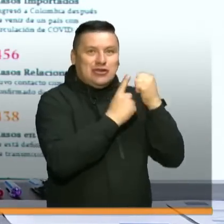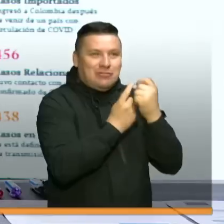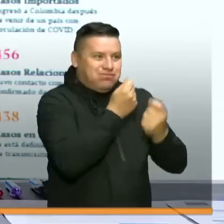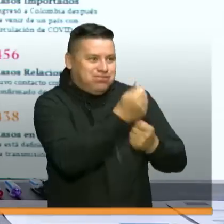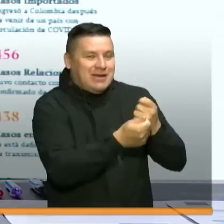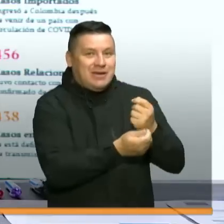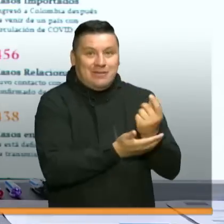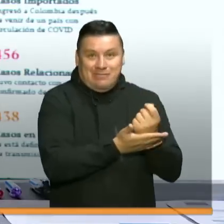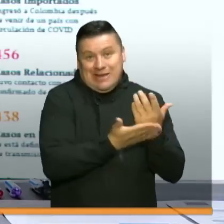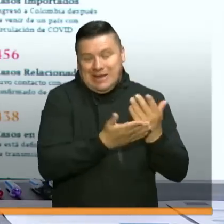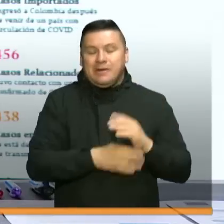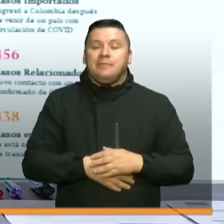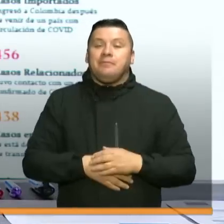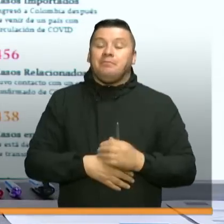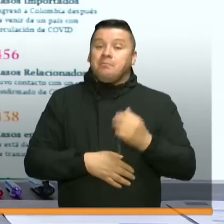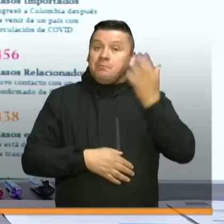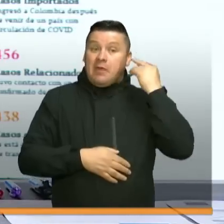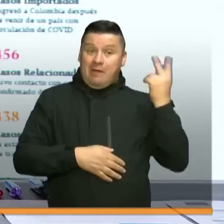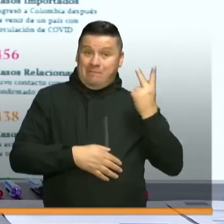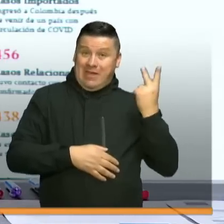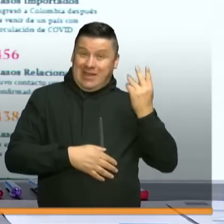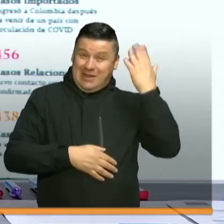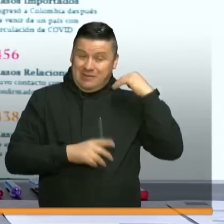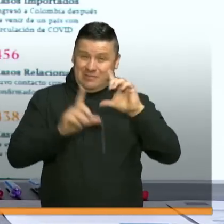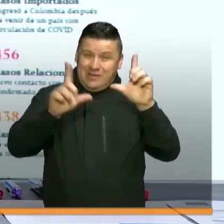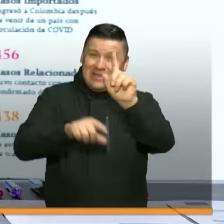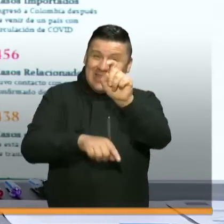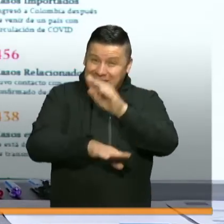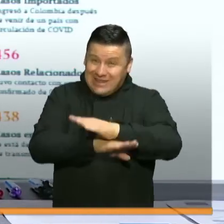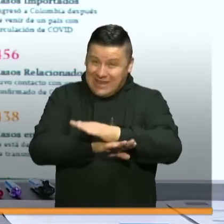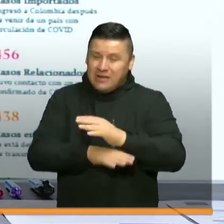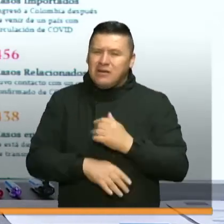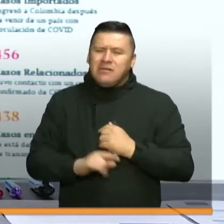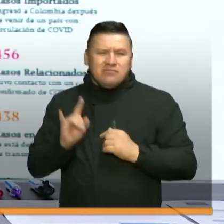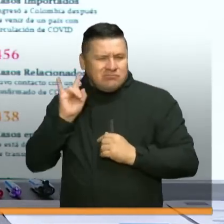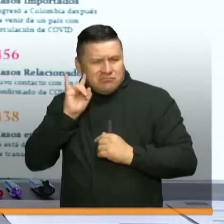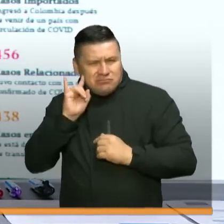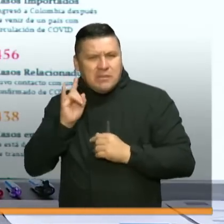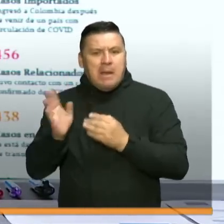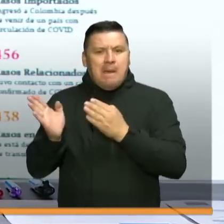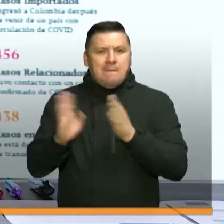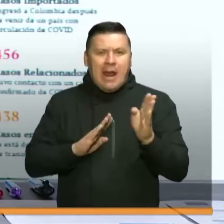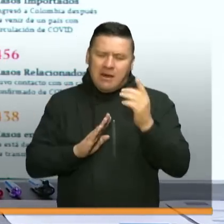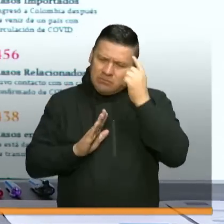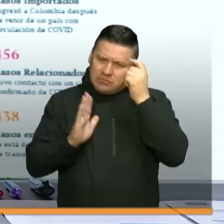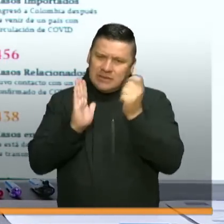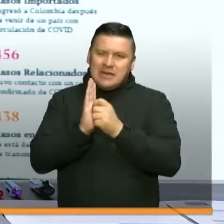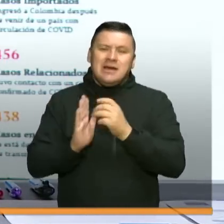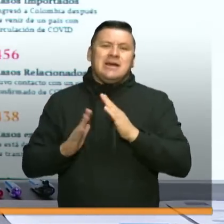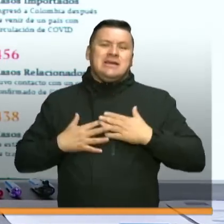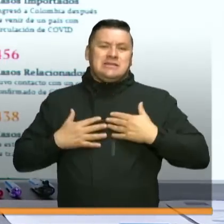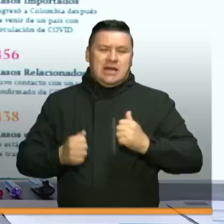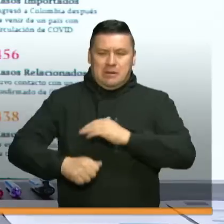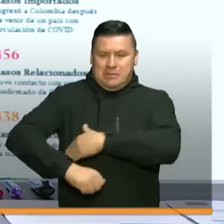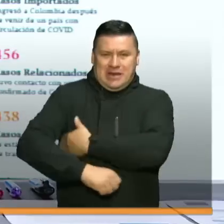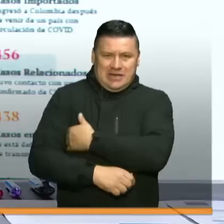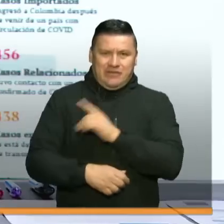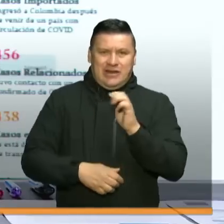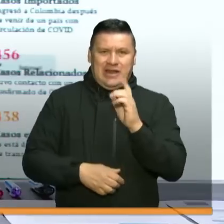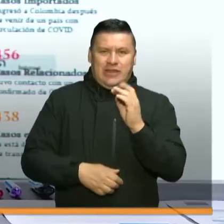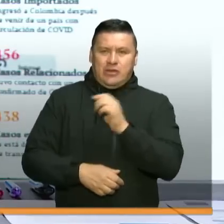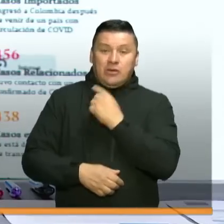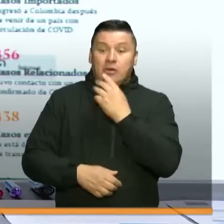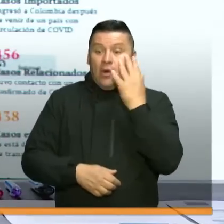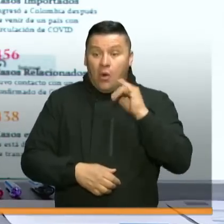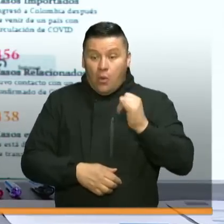El viernes pasado, en el programa que teníamos a las 6 de la tarde, escuchábamos el plan de contingencia en salud del ministro Fernando Ruiz y